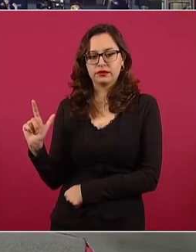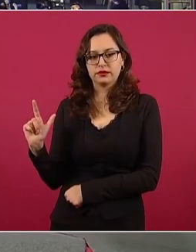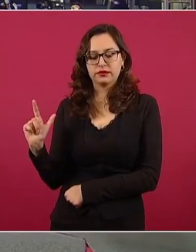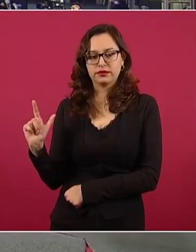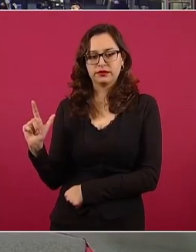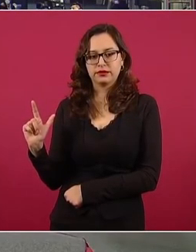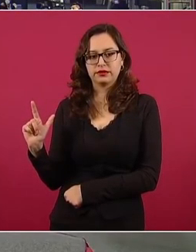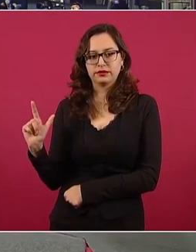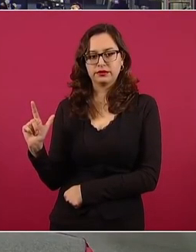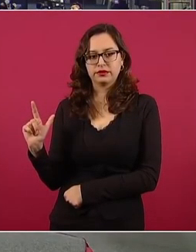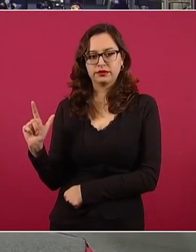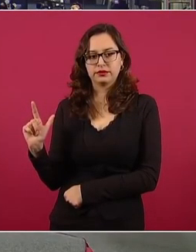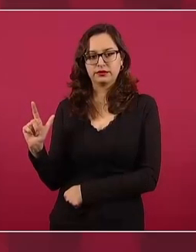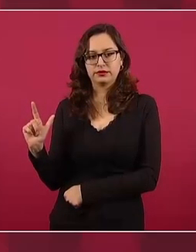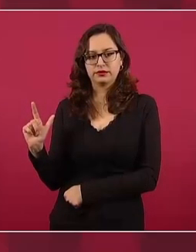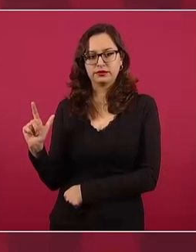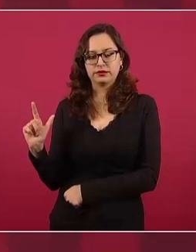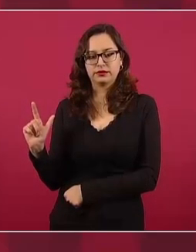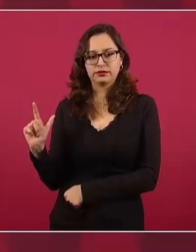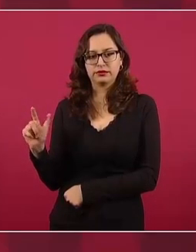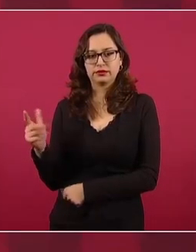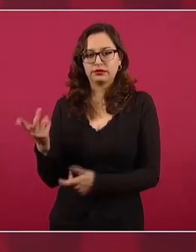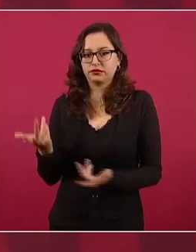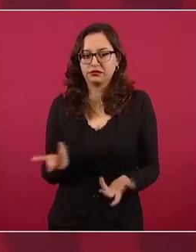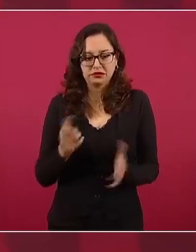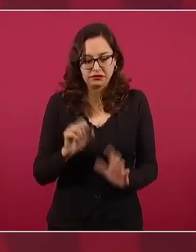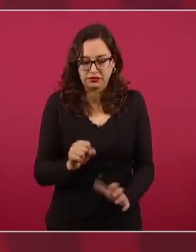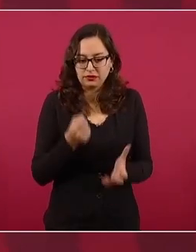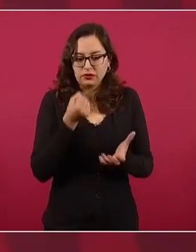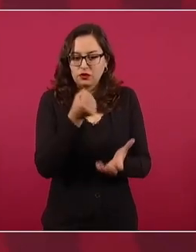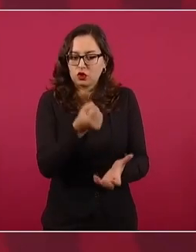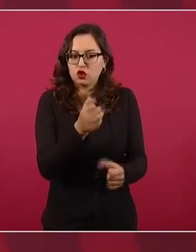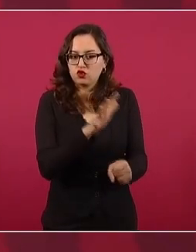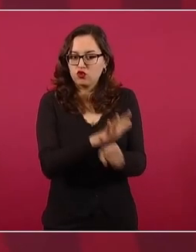tengan lo básico,